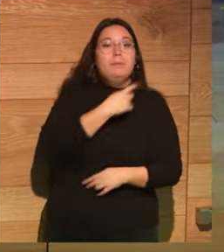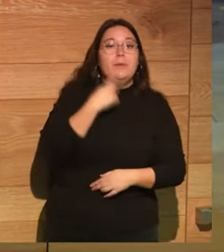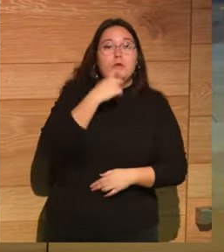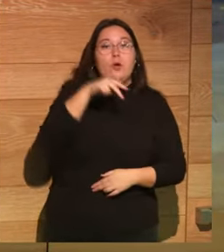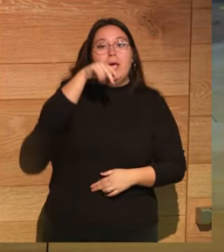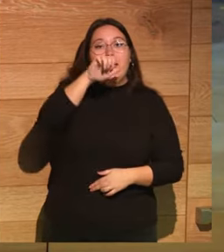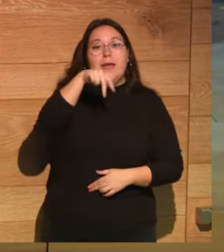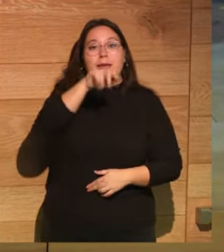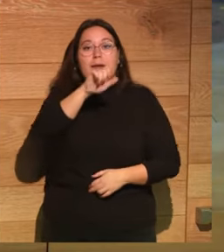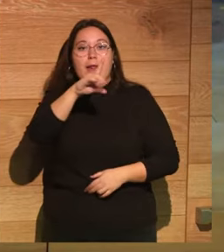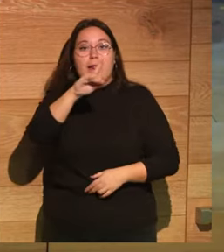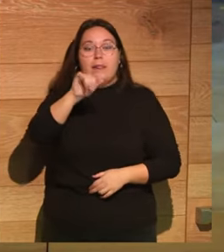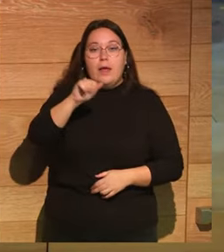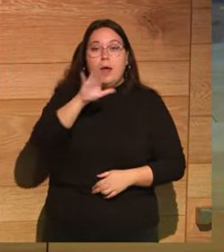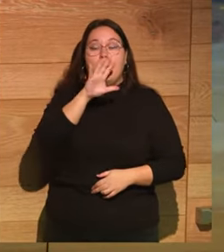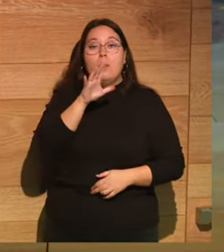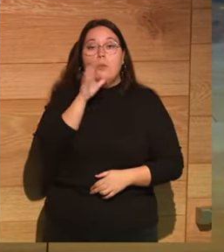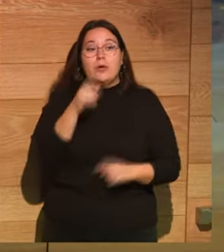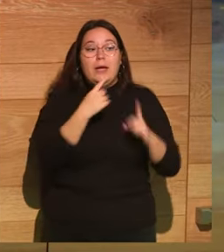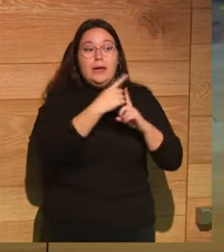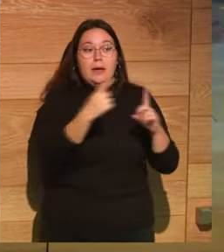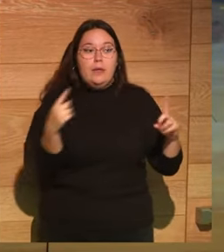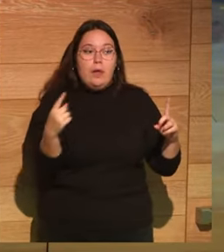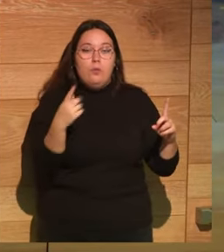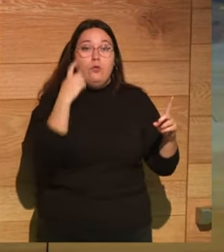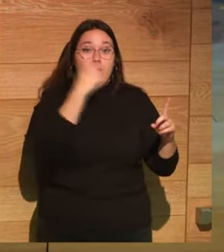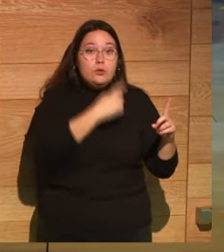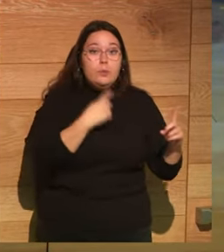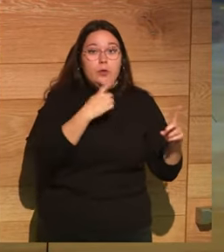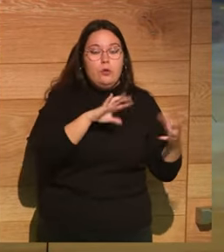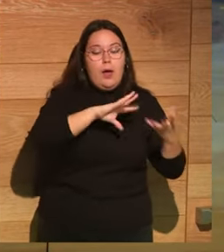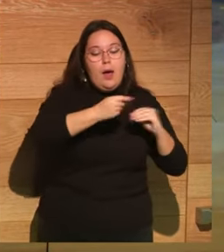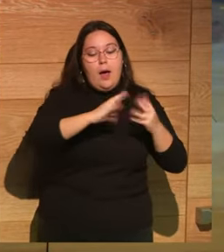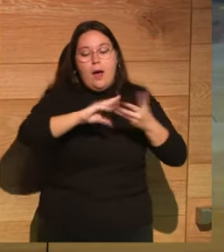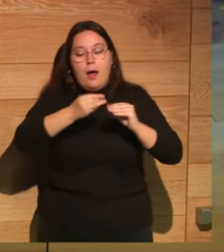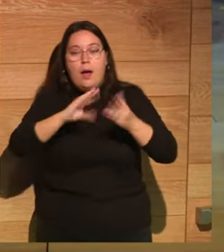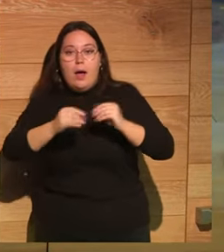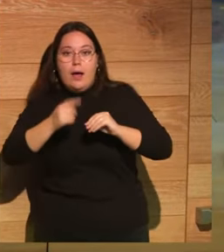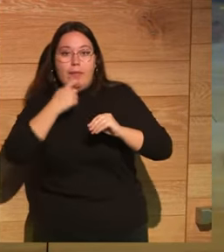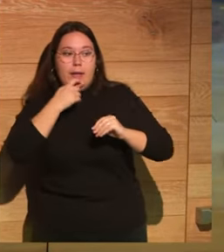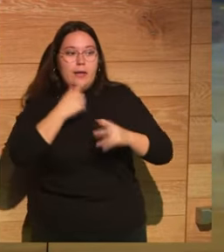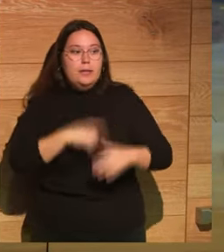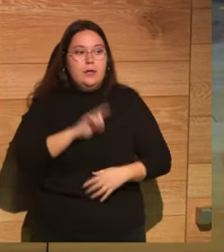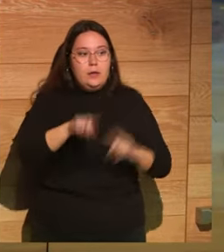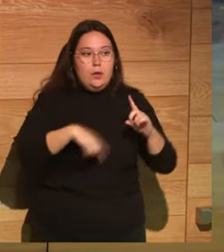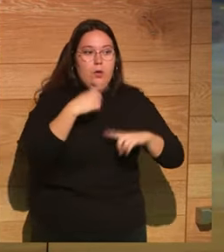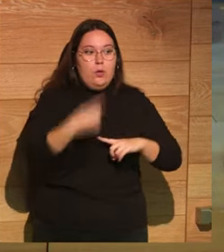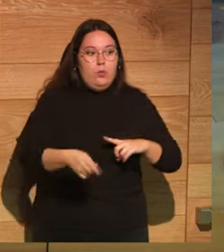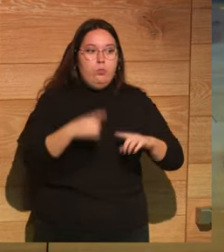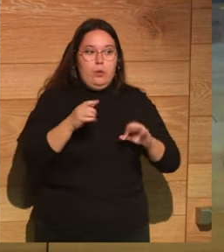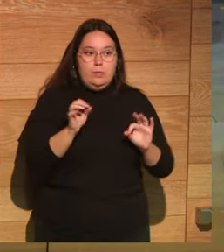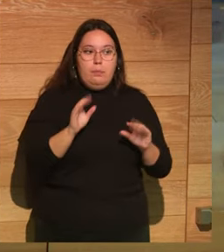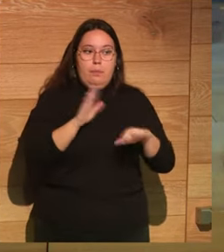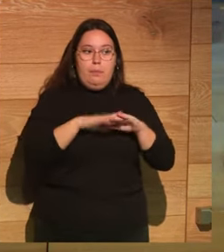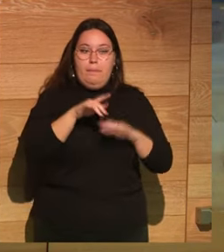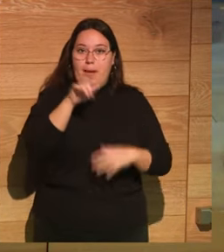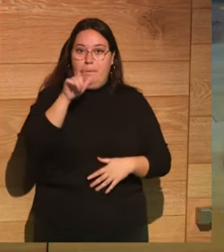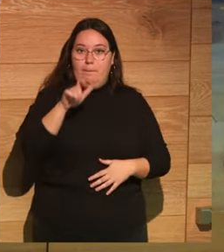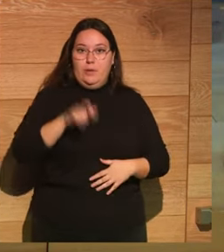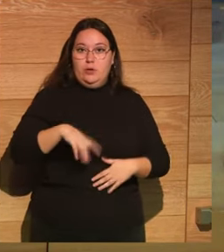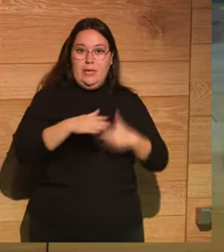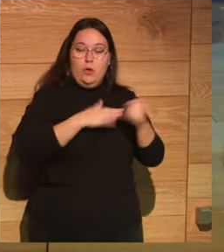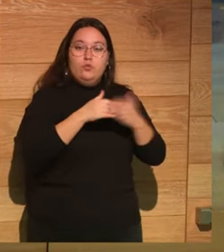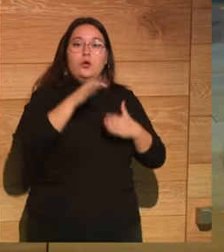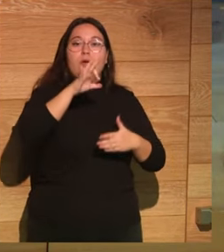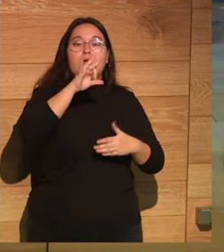Eneida, fue haciendo cada uno de esos mitos y adaptándolos al inglés. Esto fue luego un gran caladero para Shakespeare, que cogió